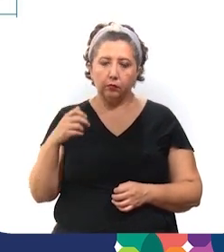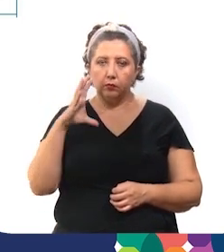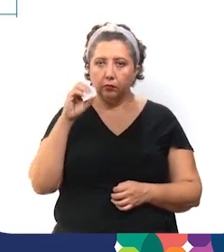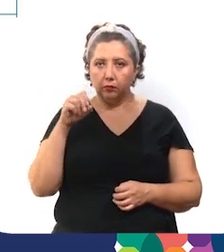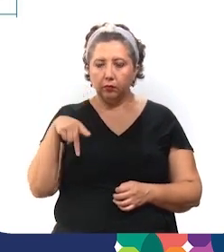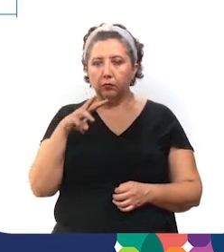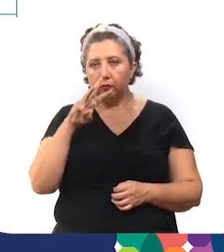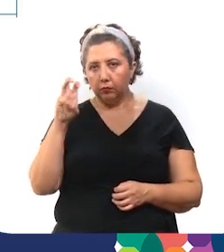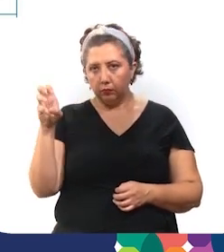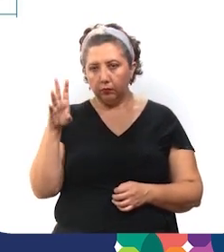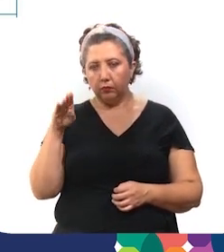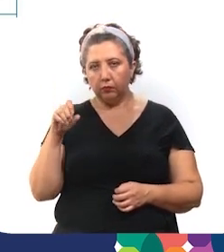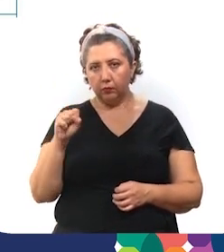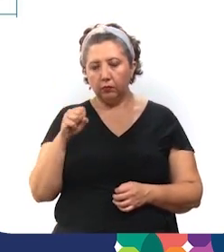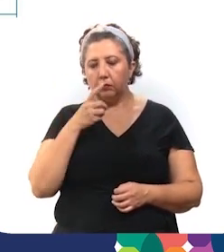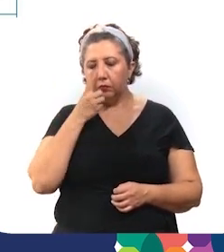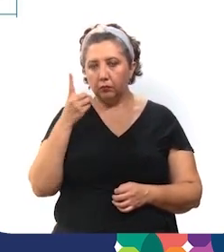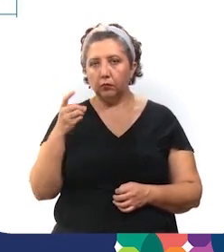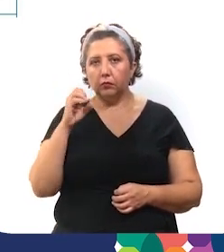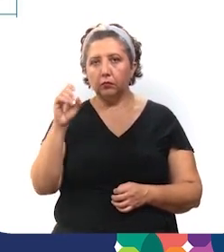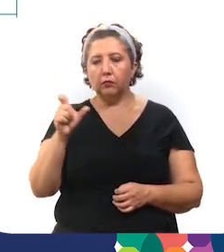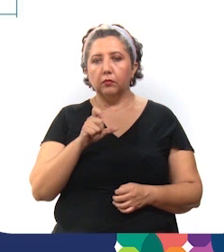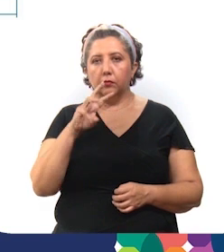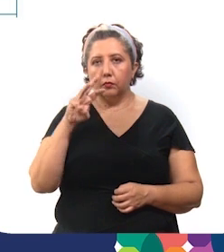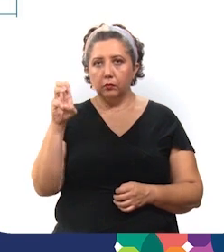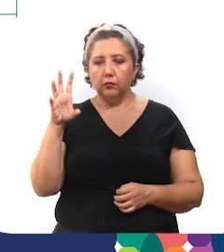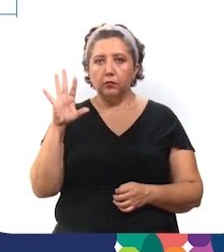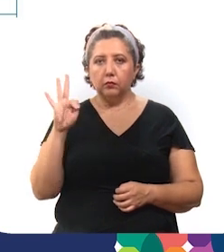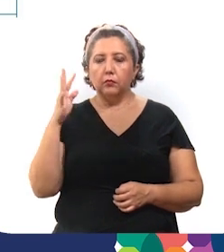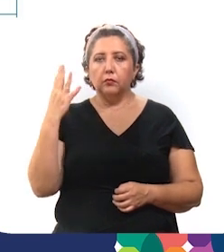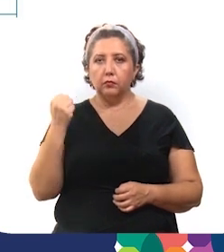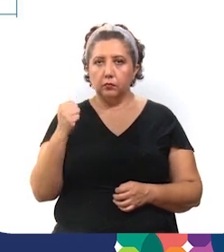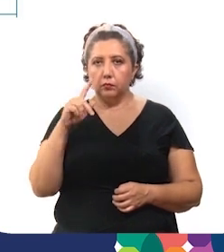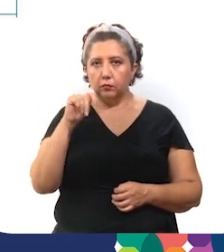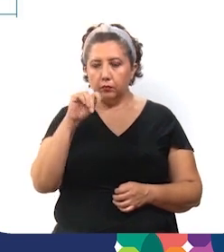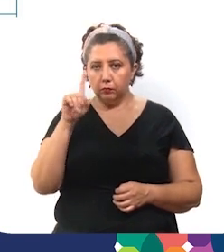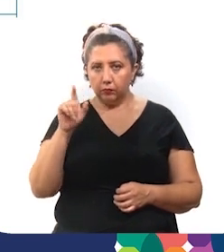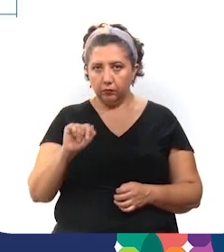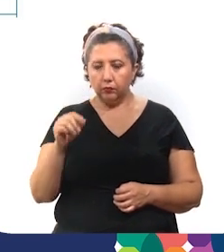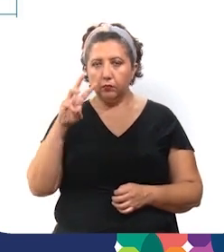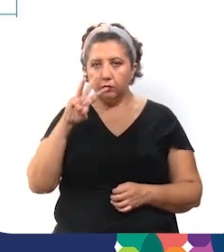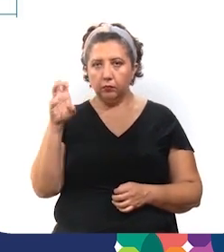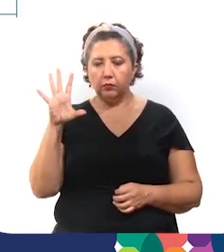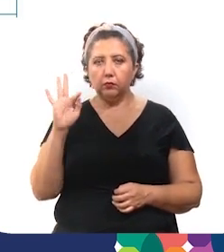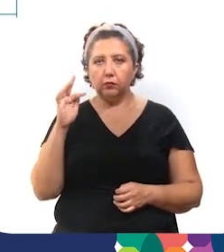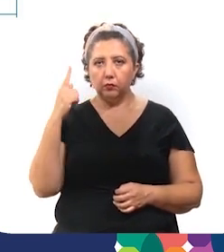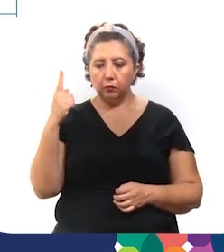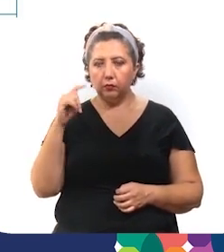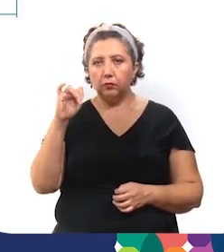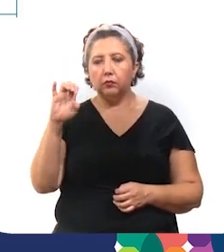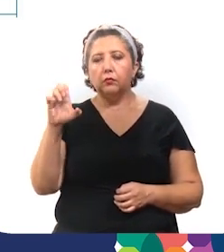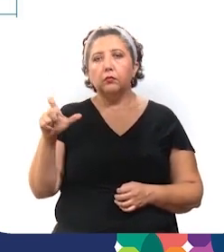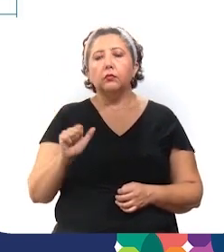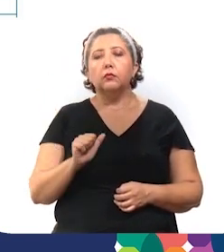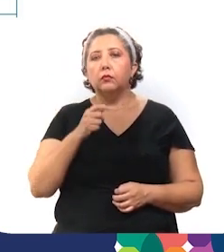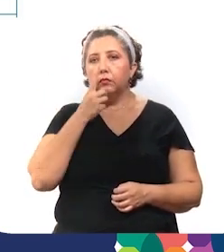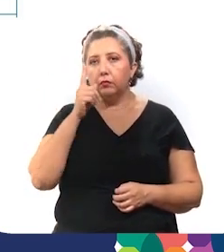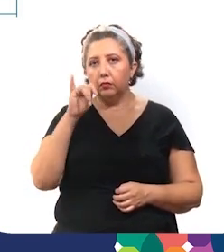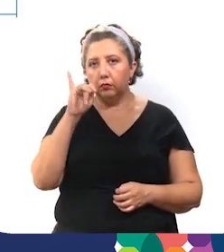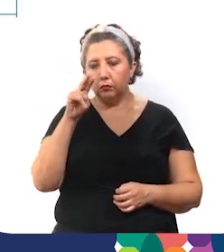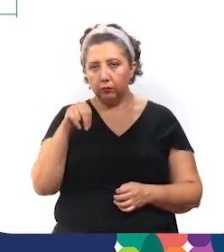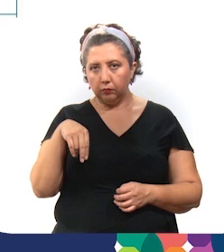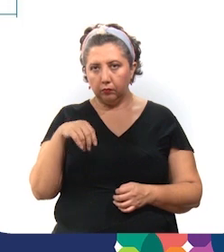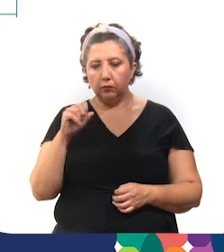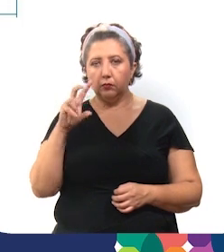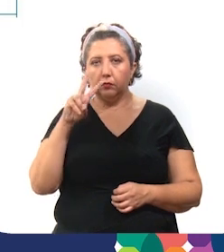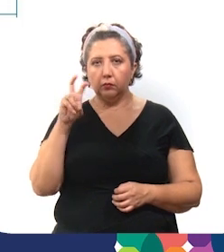370, Oshkuzkab 349, Temozón 341, Chemash 313, Itinum